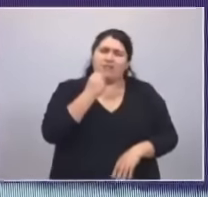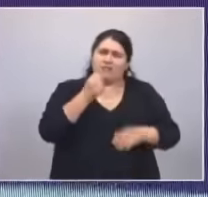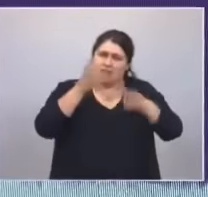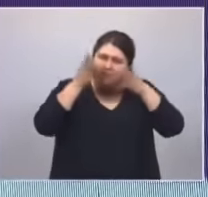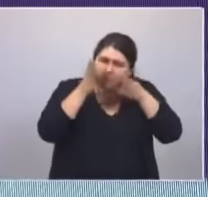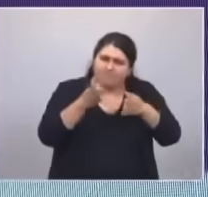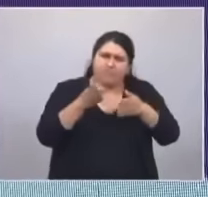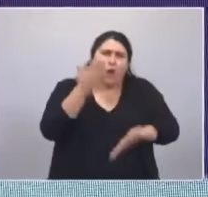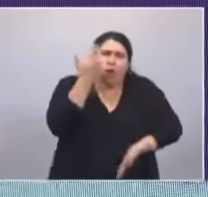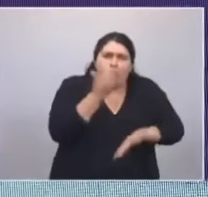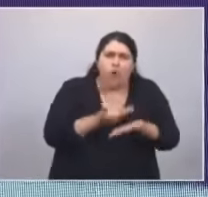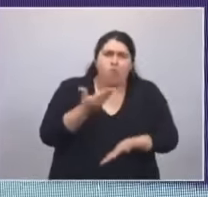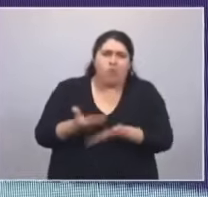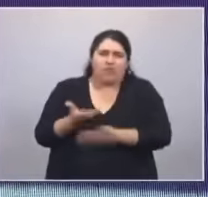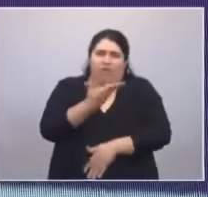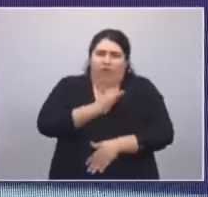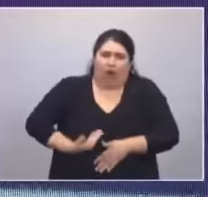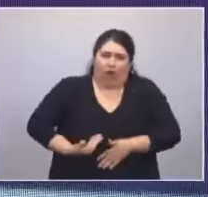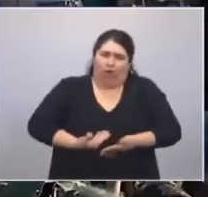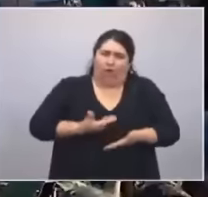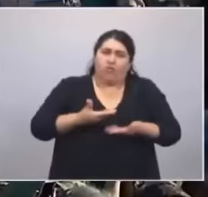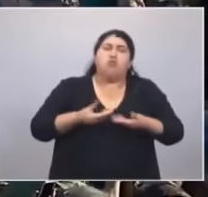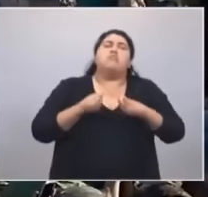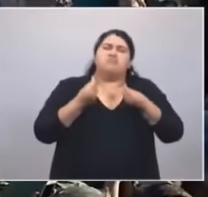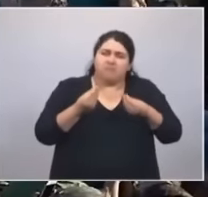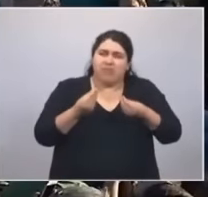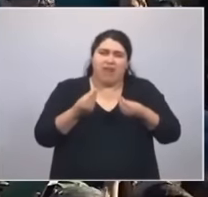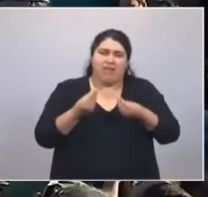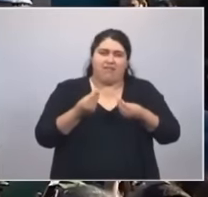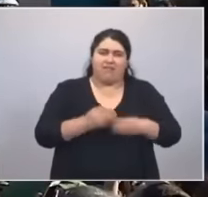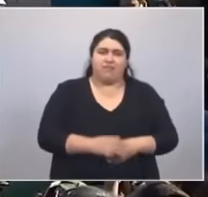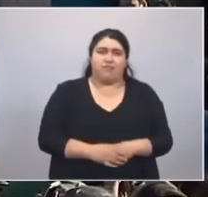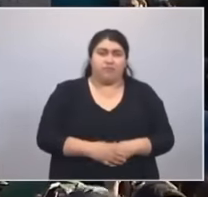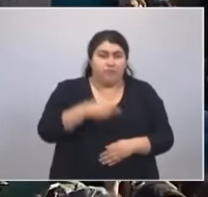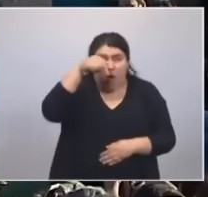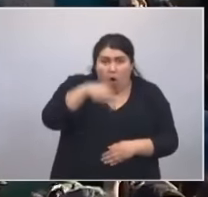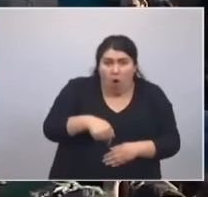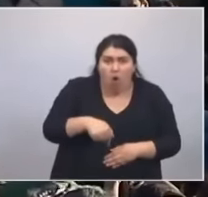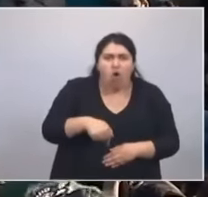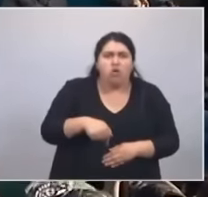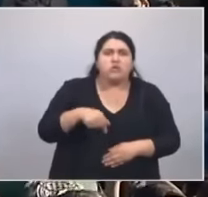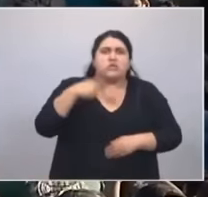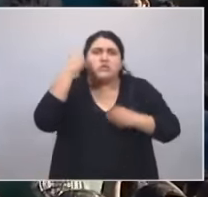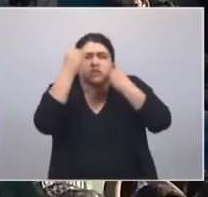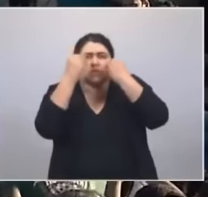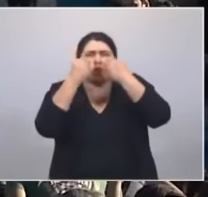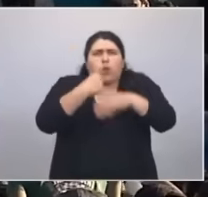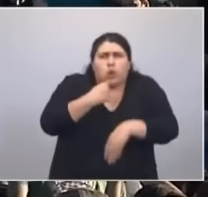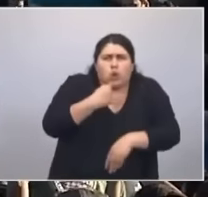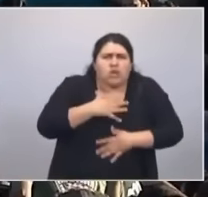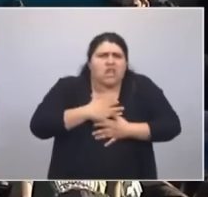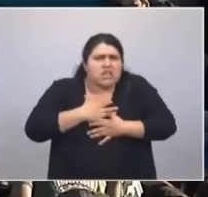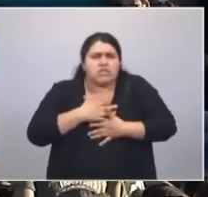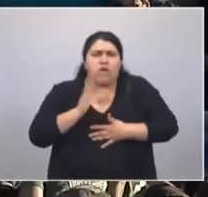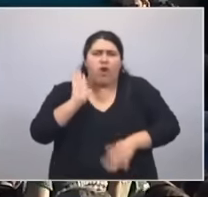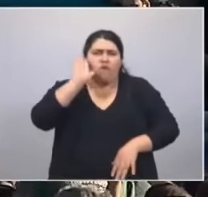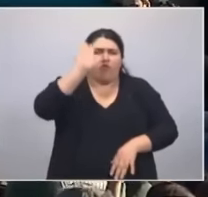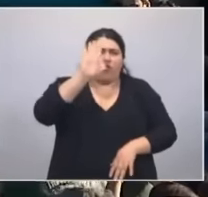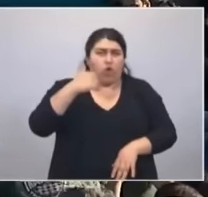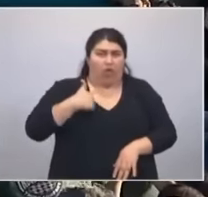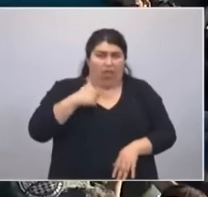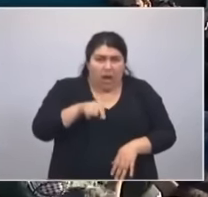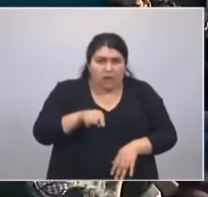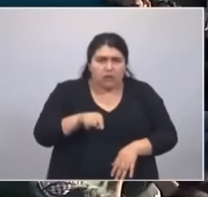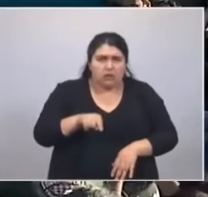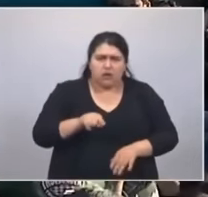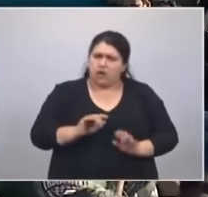políticas de Estado para que aquellos que hoy tienen la preocupación del futuro de la Argentina